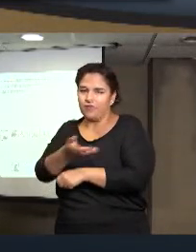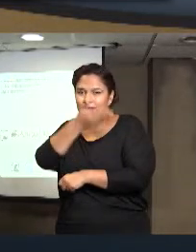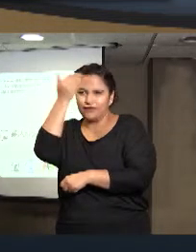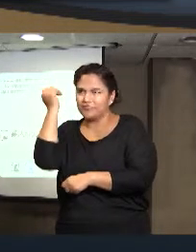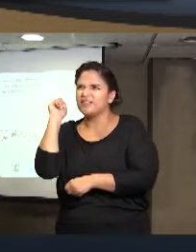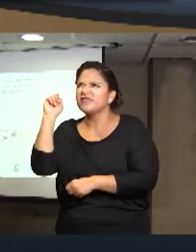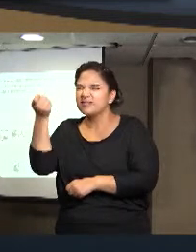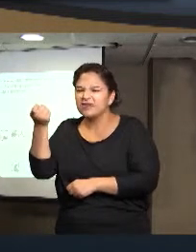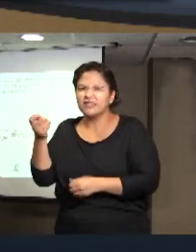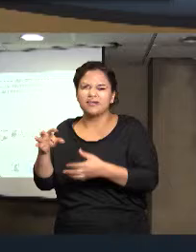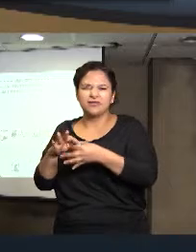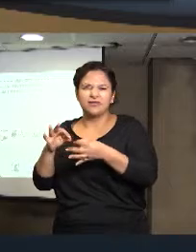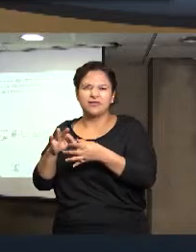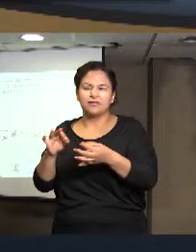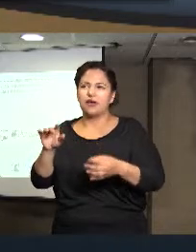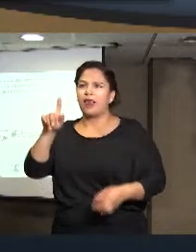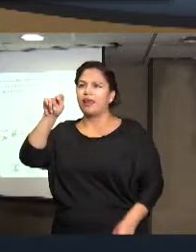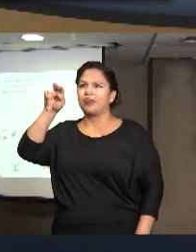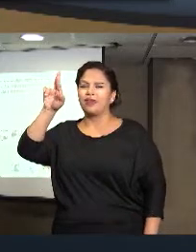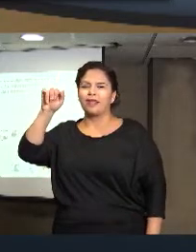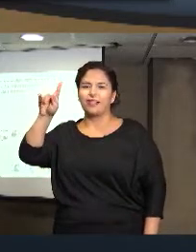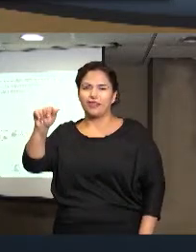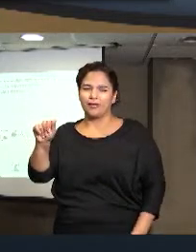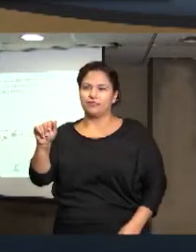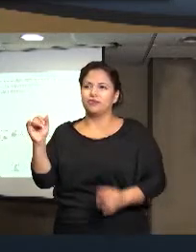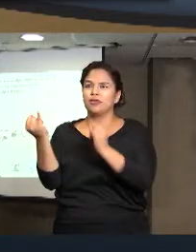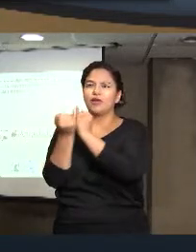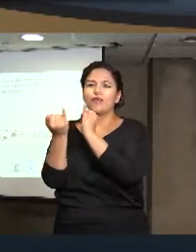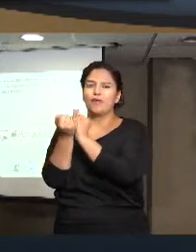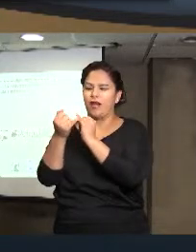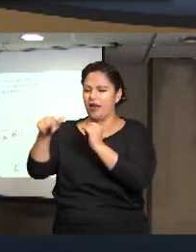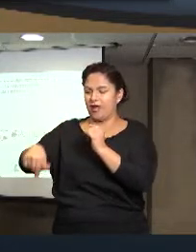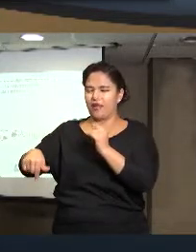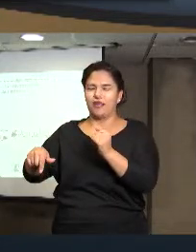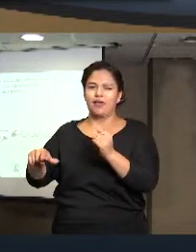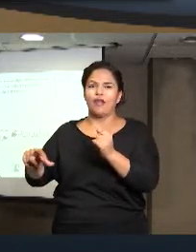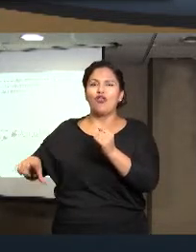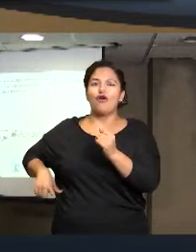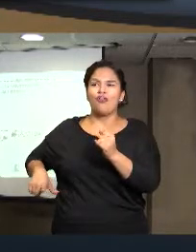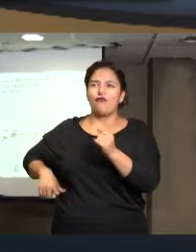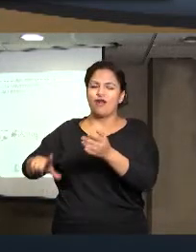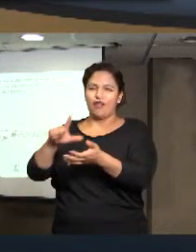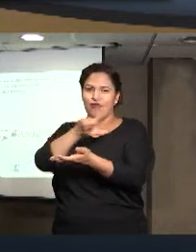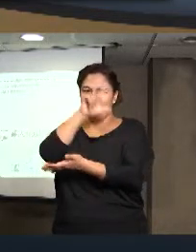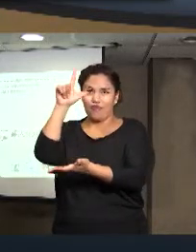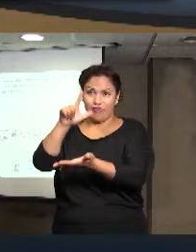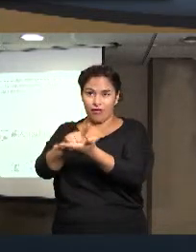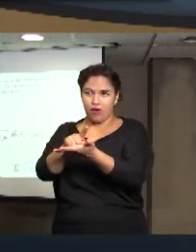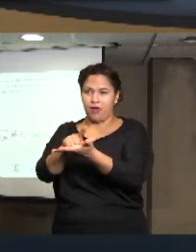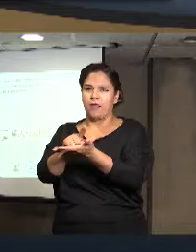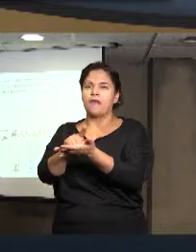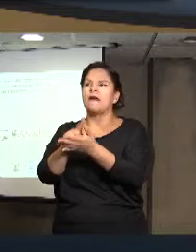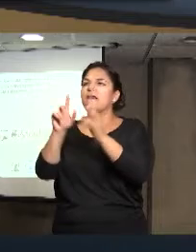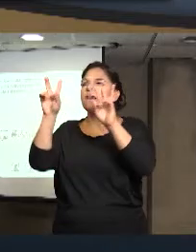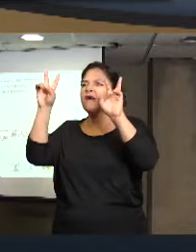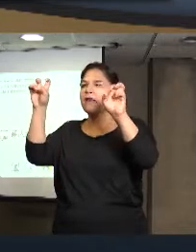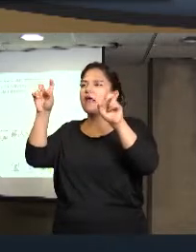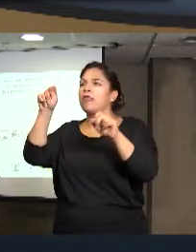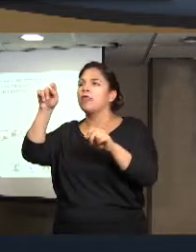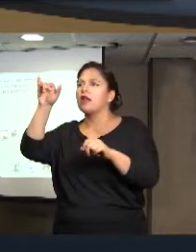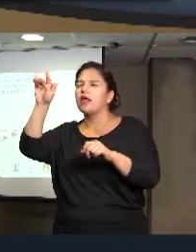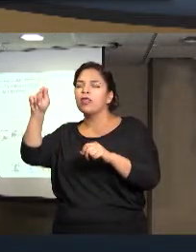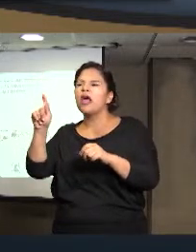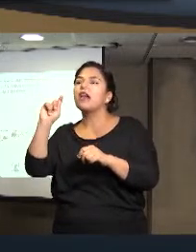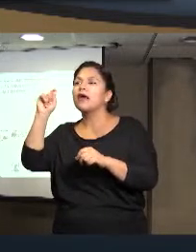ha habido ya tres reformas a la ley que señalan que la trata de personas es una, otra u otra cosa. Eso también hace muy